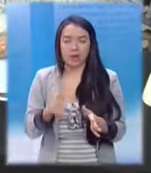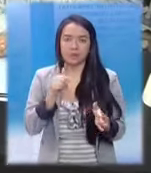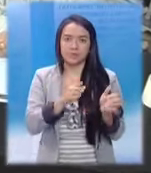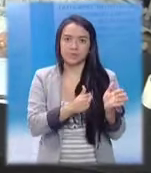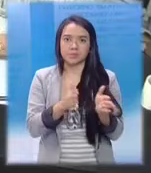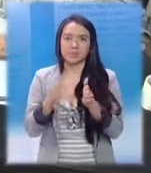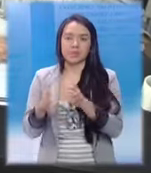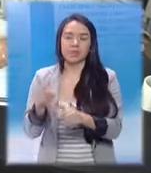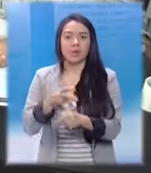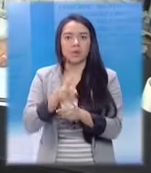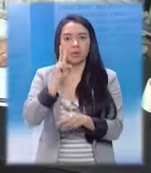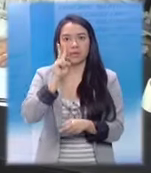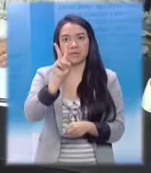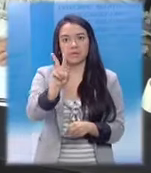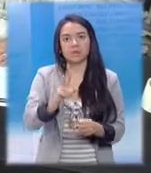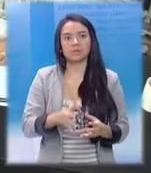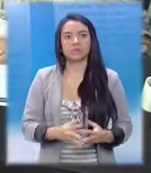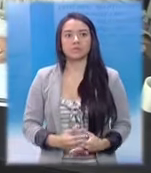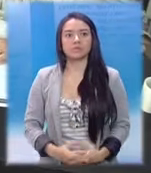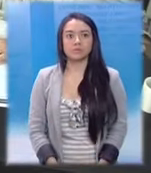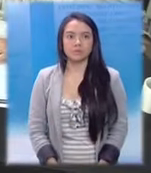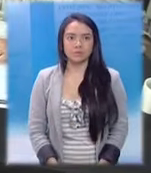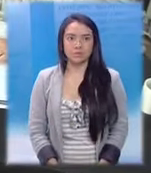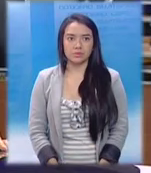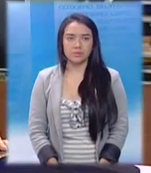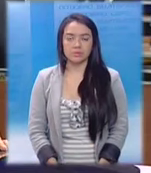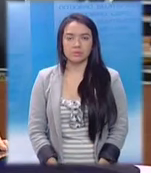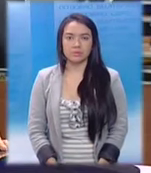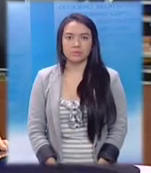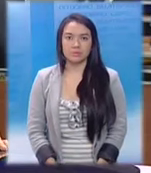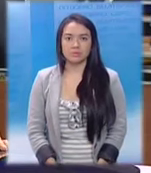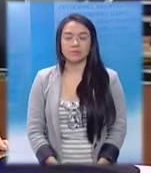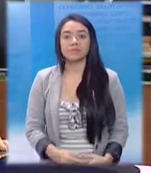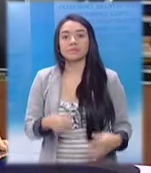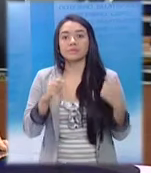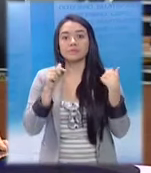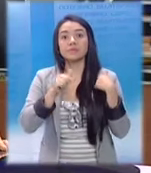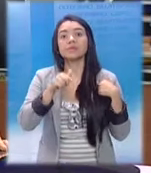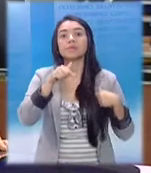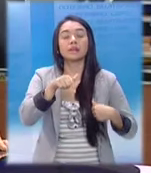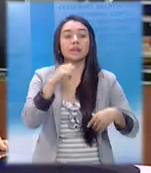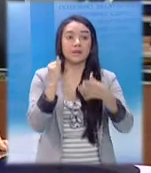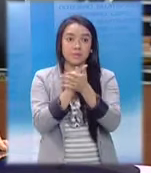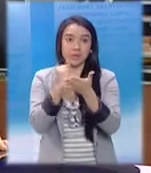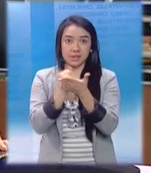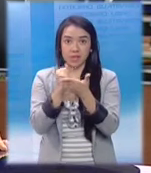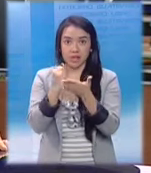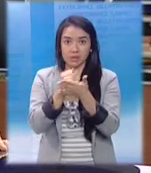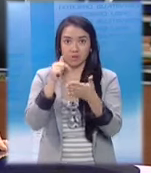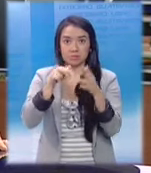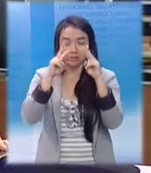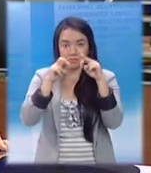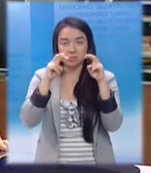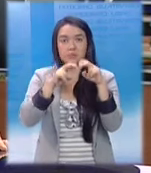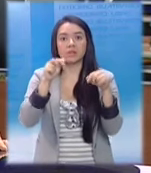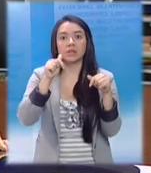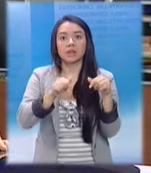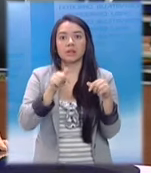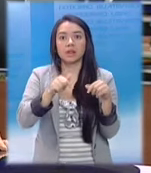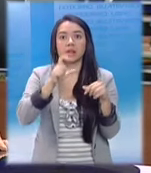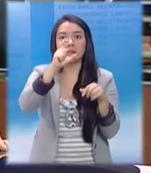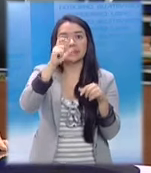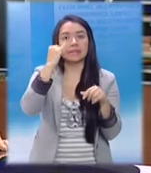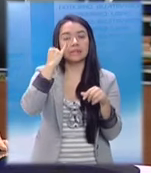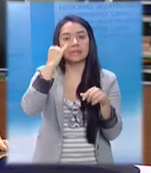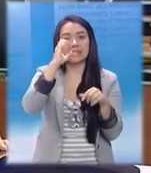en paz, Astrid Blanc y José Orellana. El Centro de Investigaciones Económicas Nacionales, CIEM, realizó un estudio